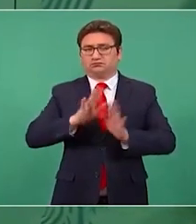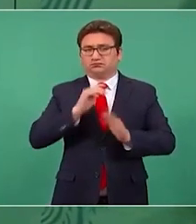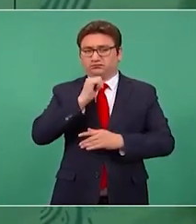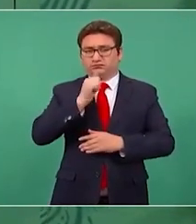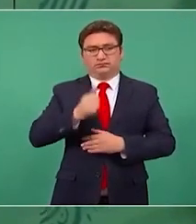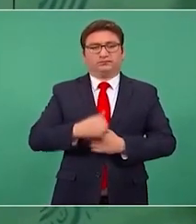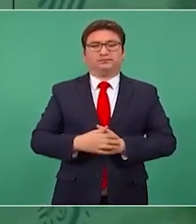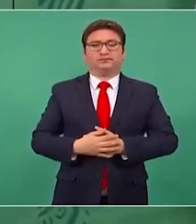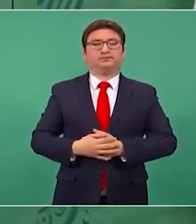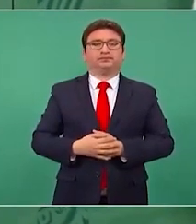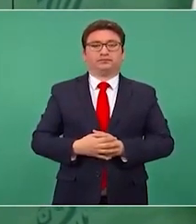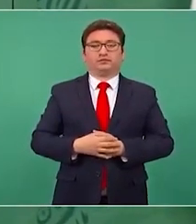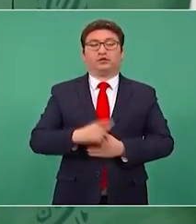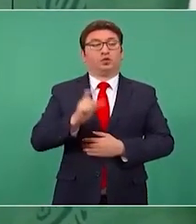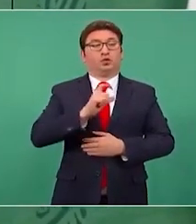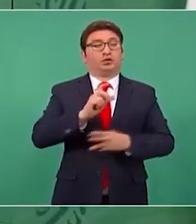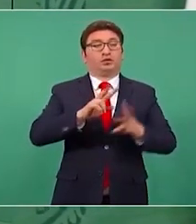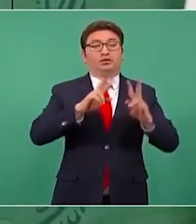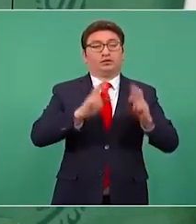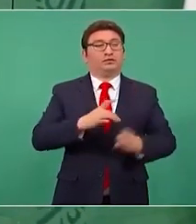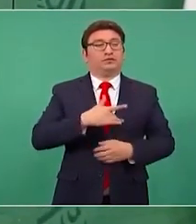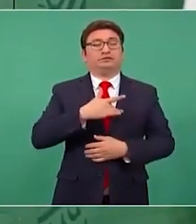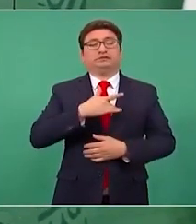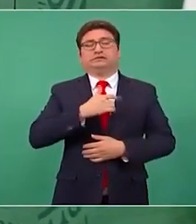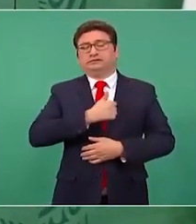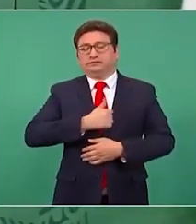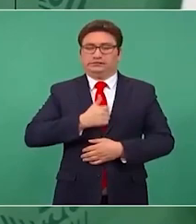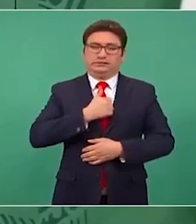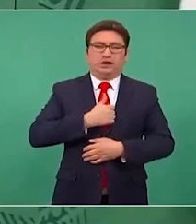lamentables de amigos.